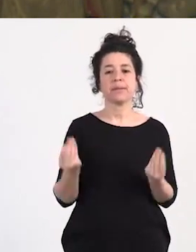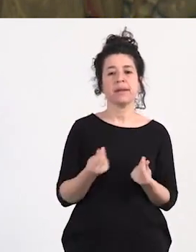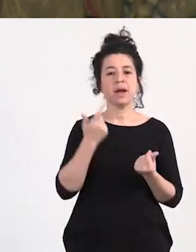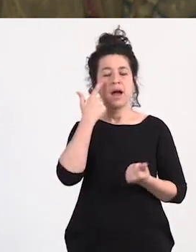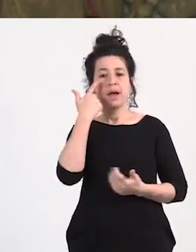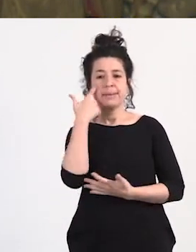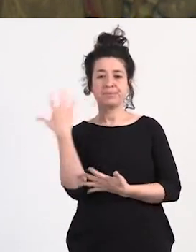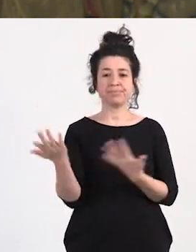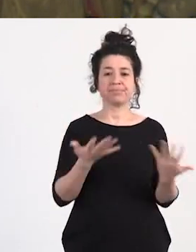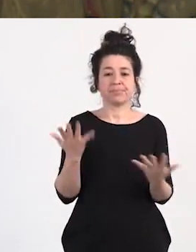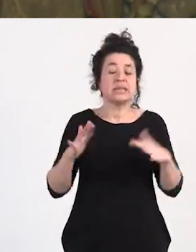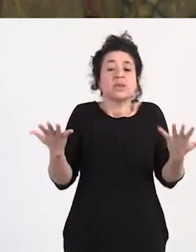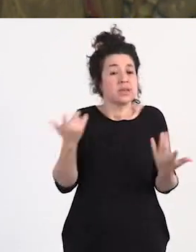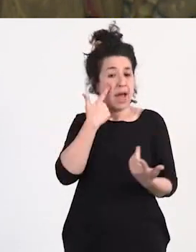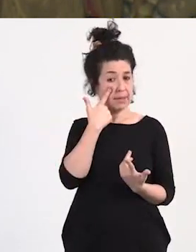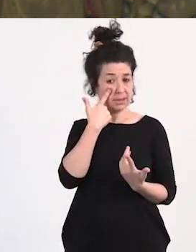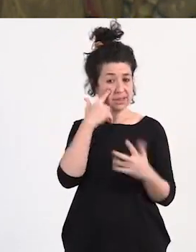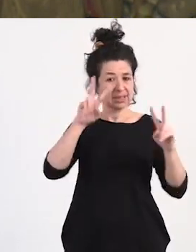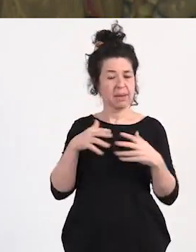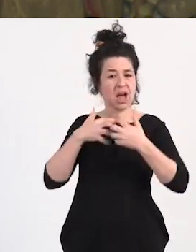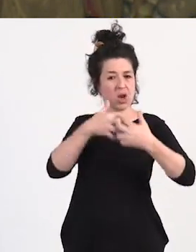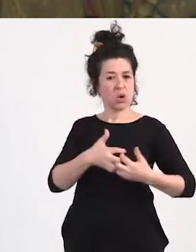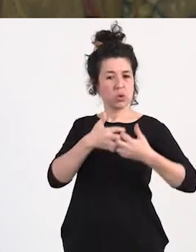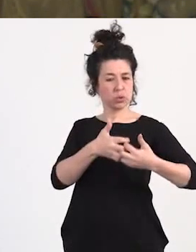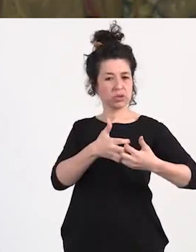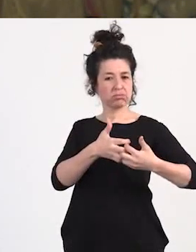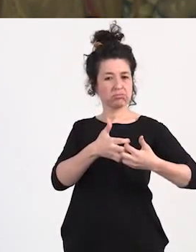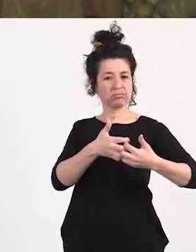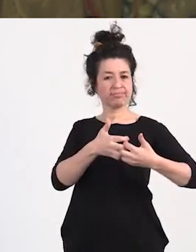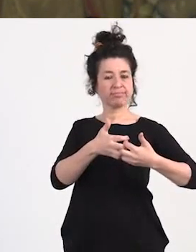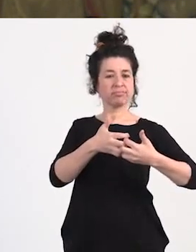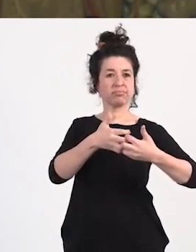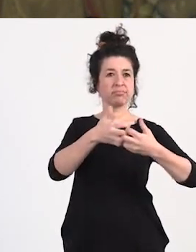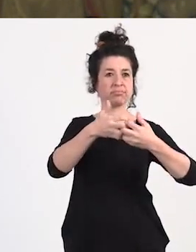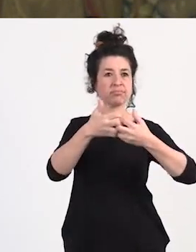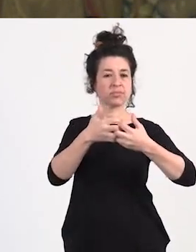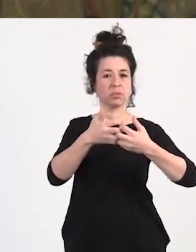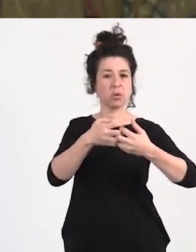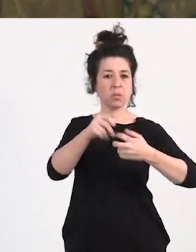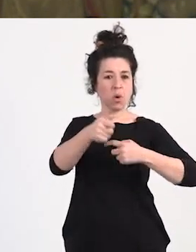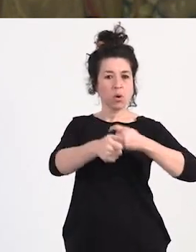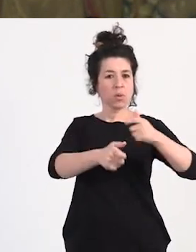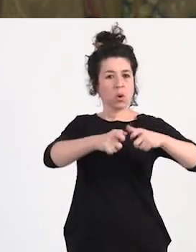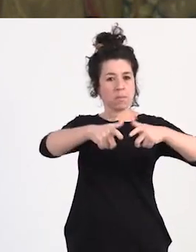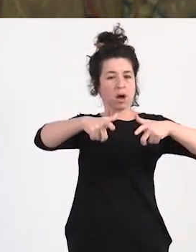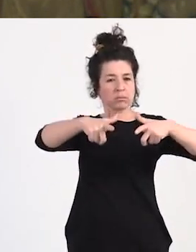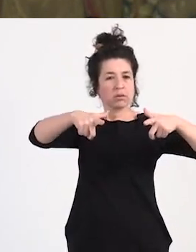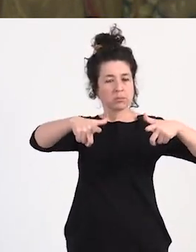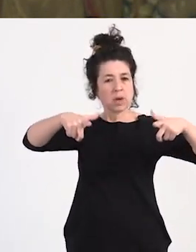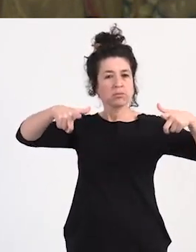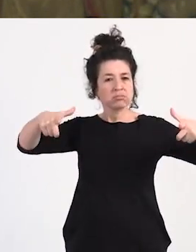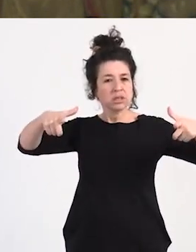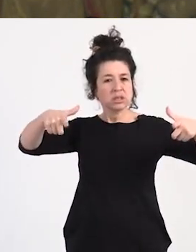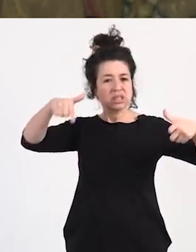que entonces esto de la lucha pues es una cosa que va creciendo poco a poco y ¿de dónde nace